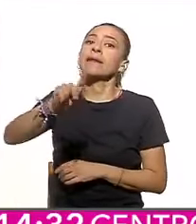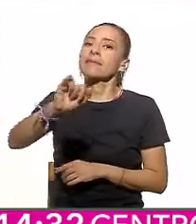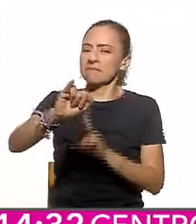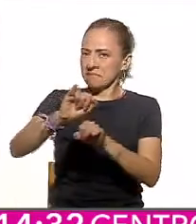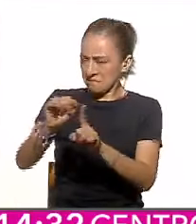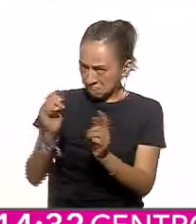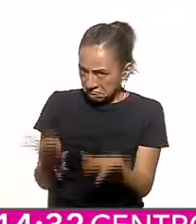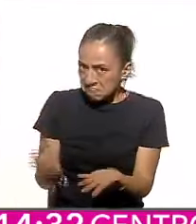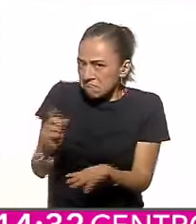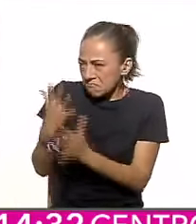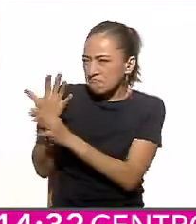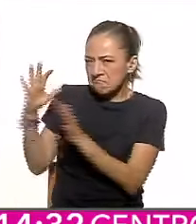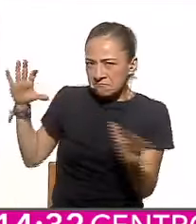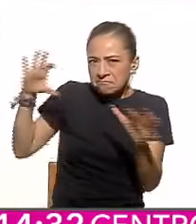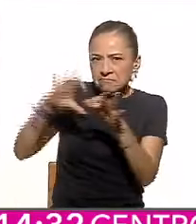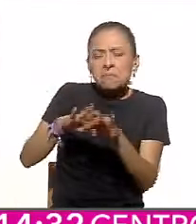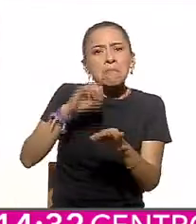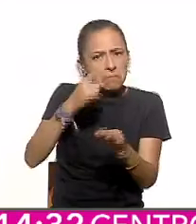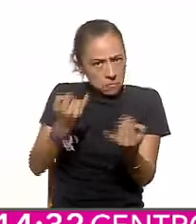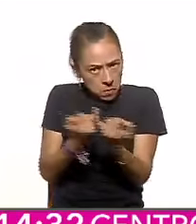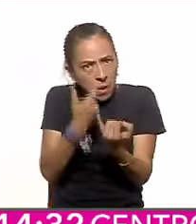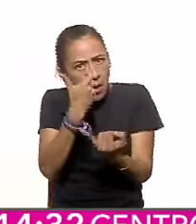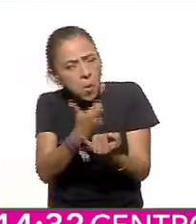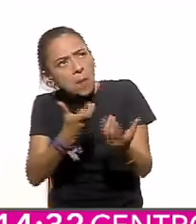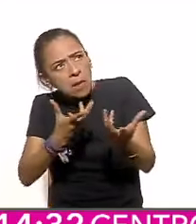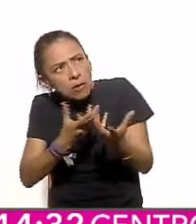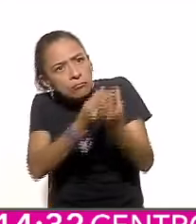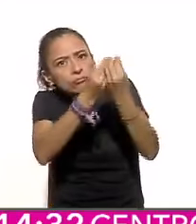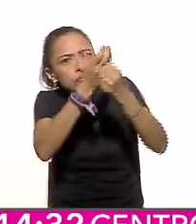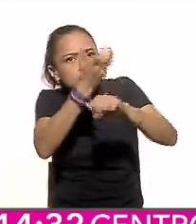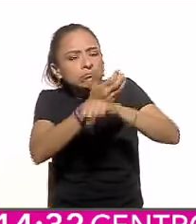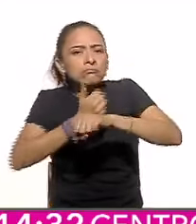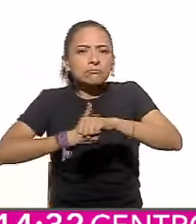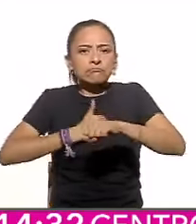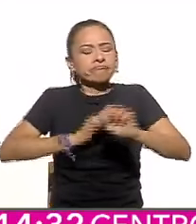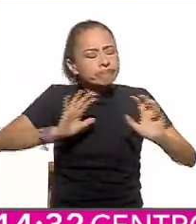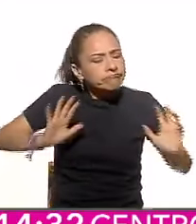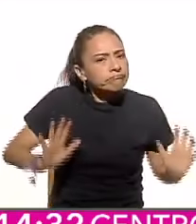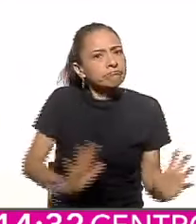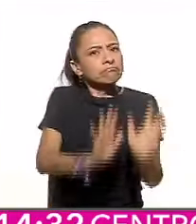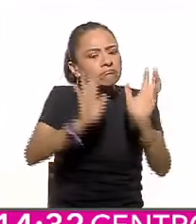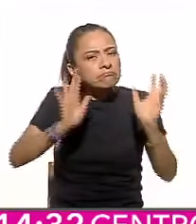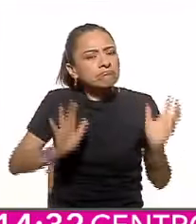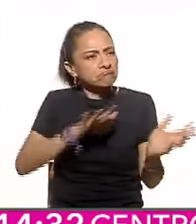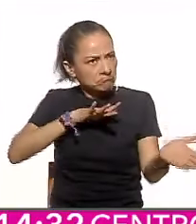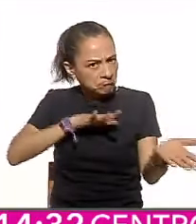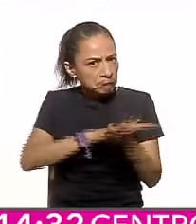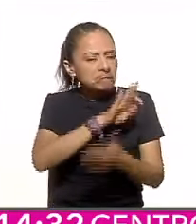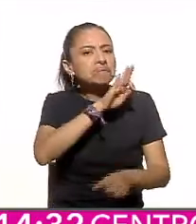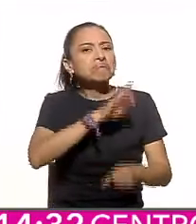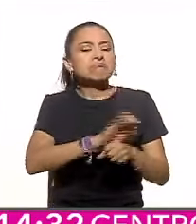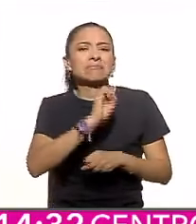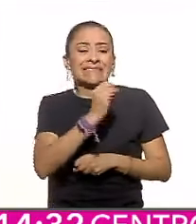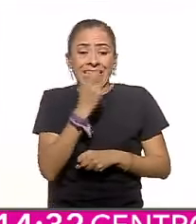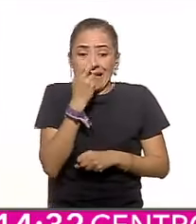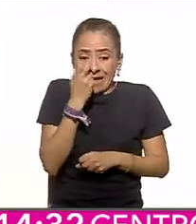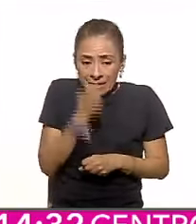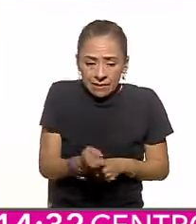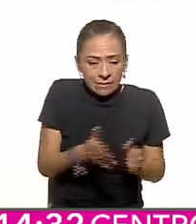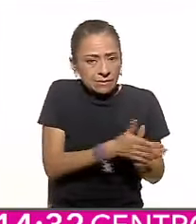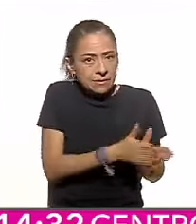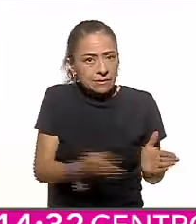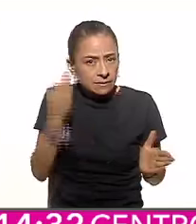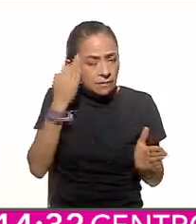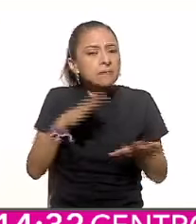económica con los Estados Unidos y Canadá. Es esta una revolución que no renuncia a la